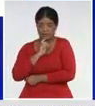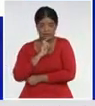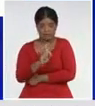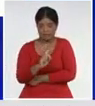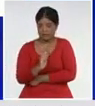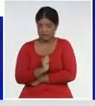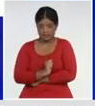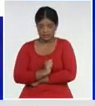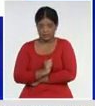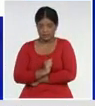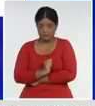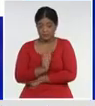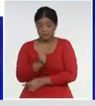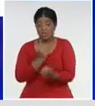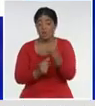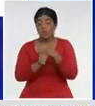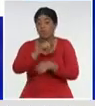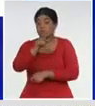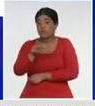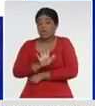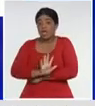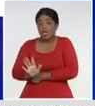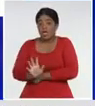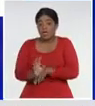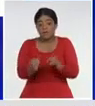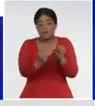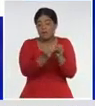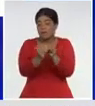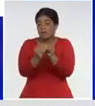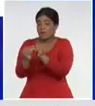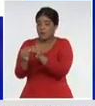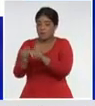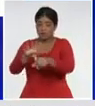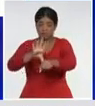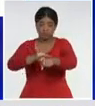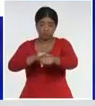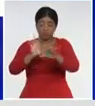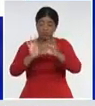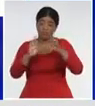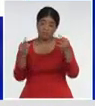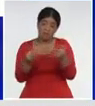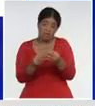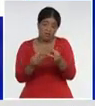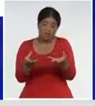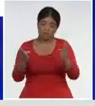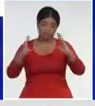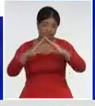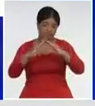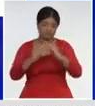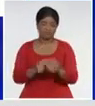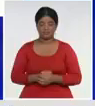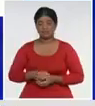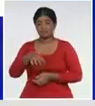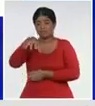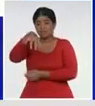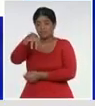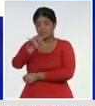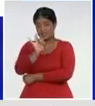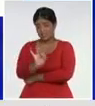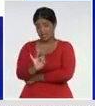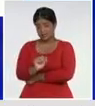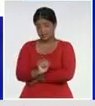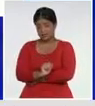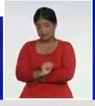algunas personas, han llevado, la enfermedad, a su domicilio, Pinar de Río, con 7, una cifra